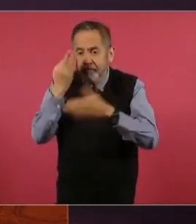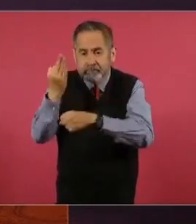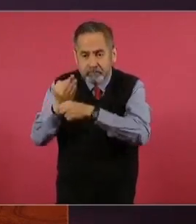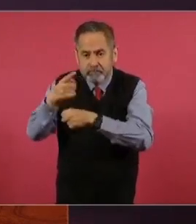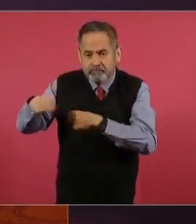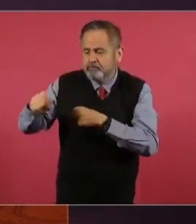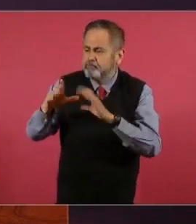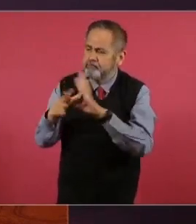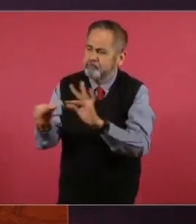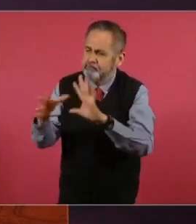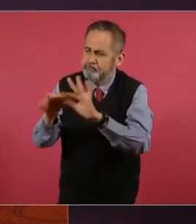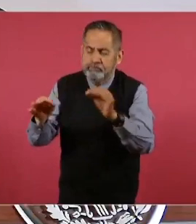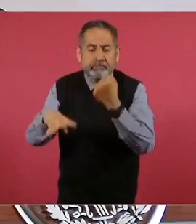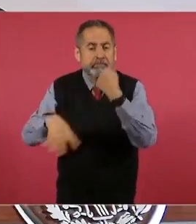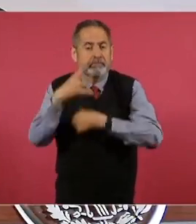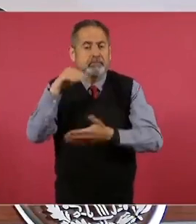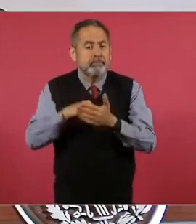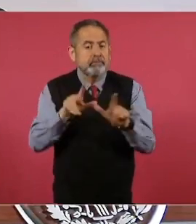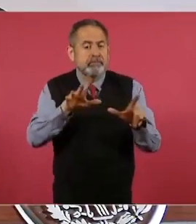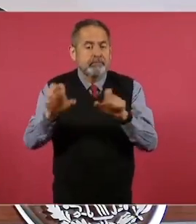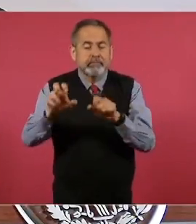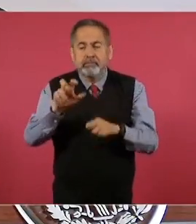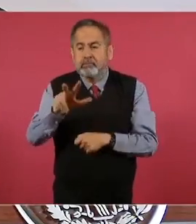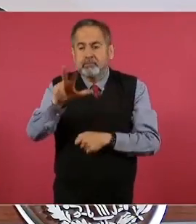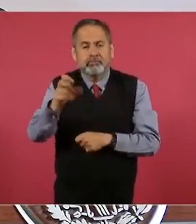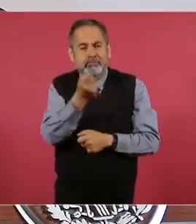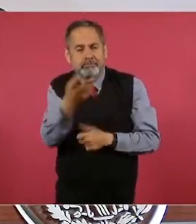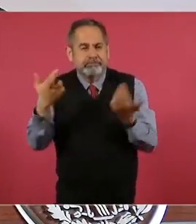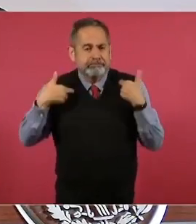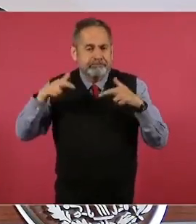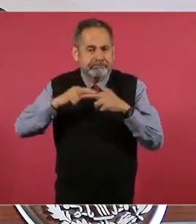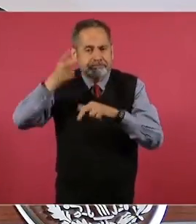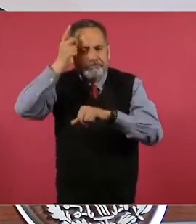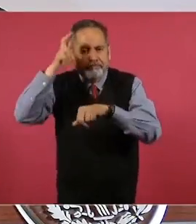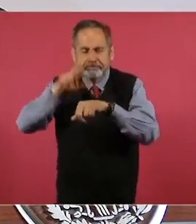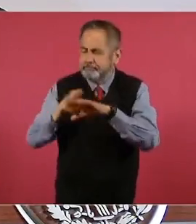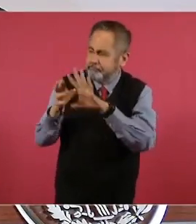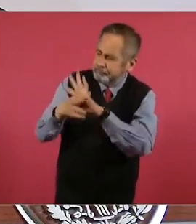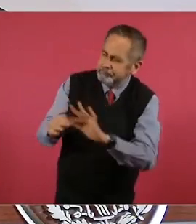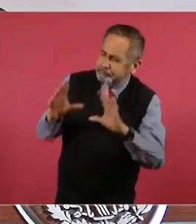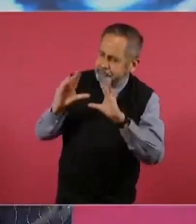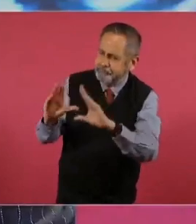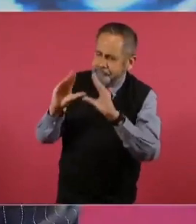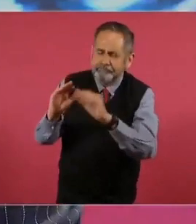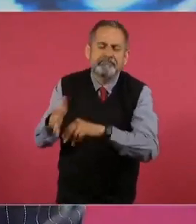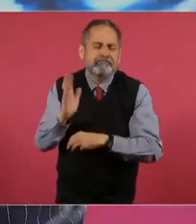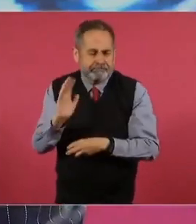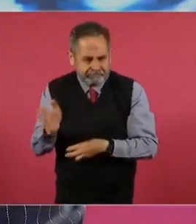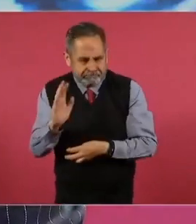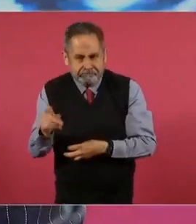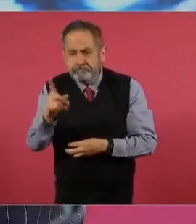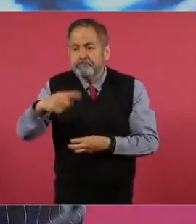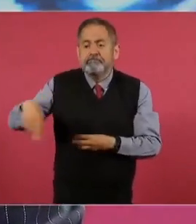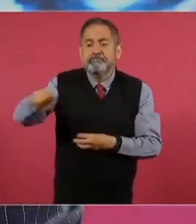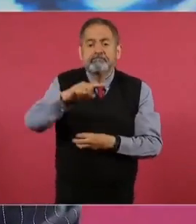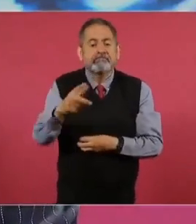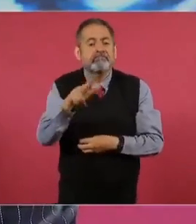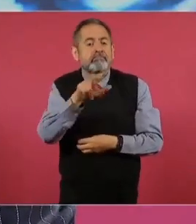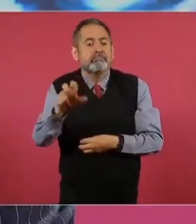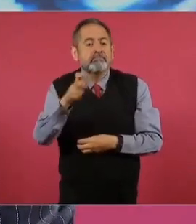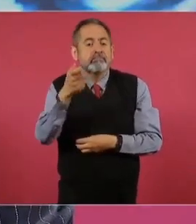14 mil 718 autoridades educativas y también atendemos a 819